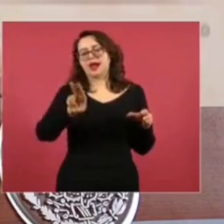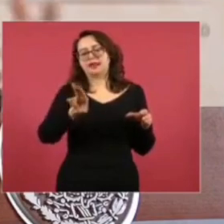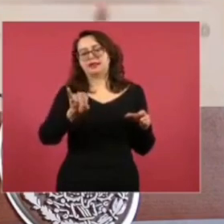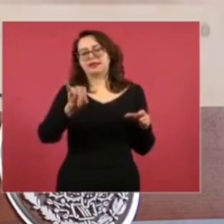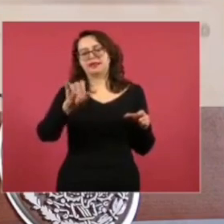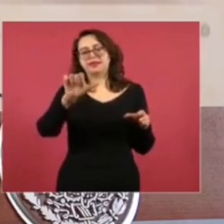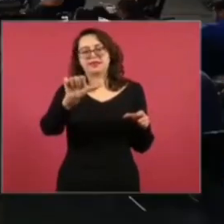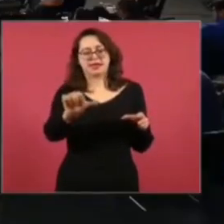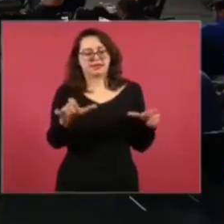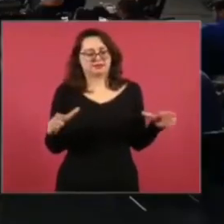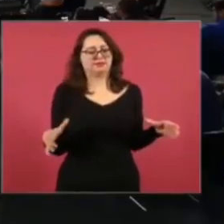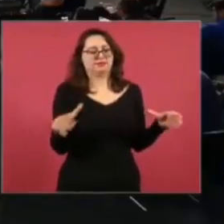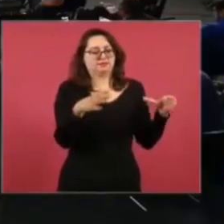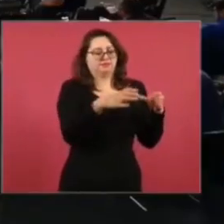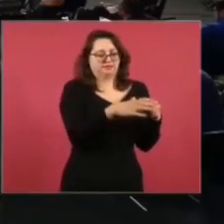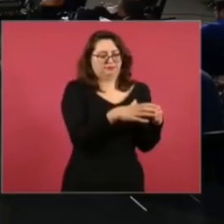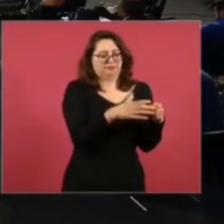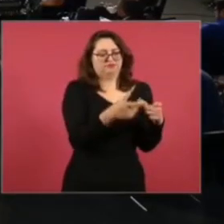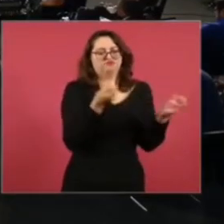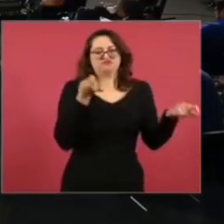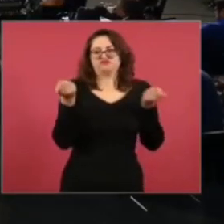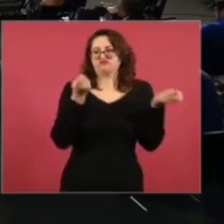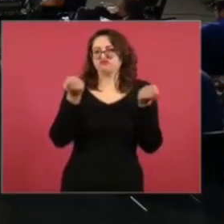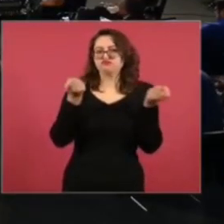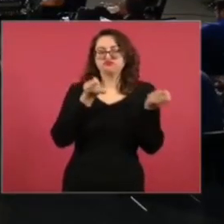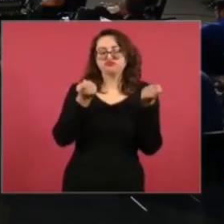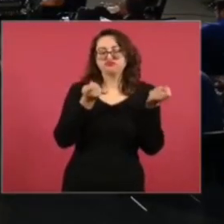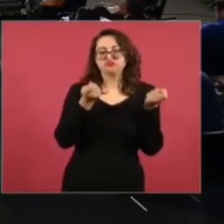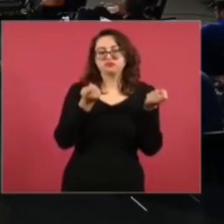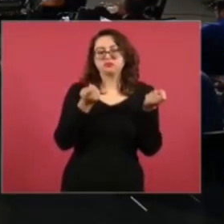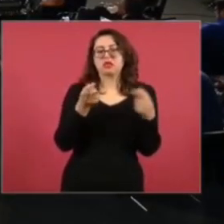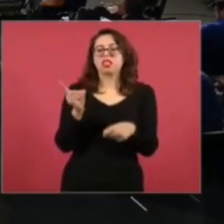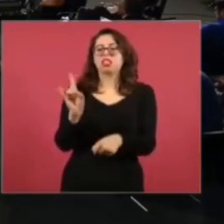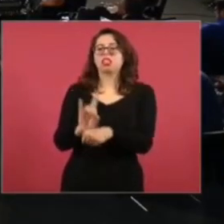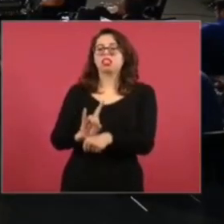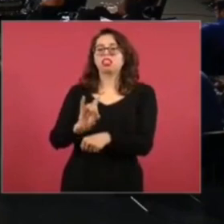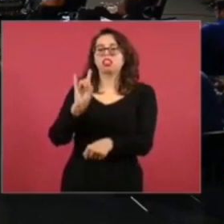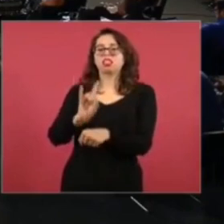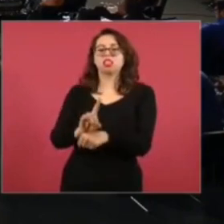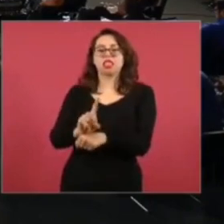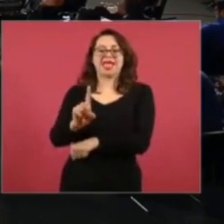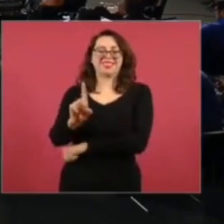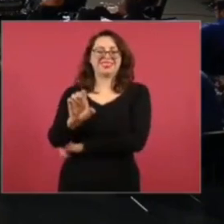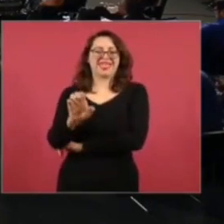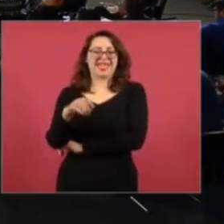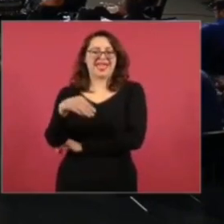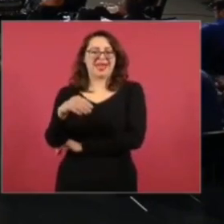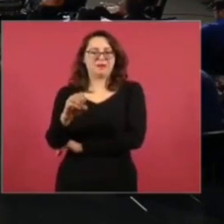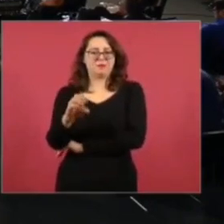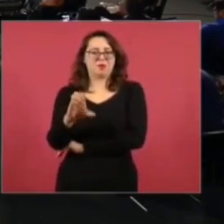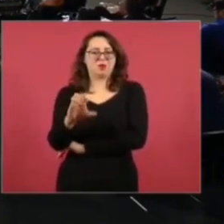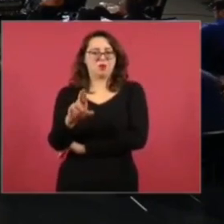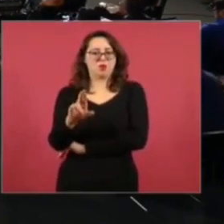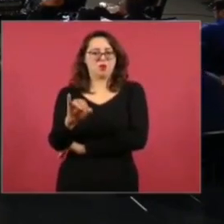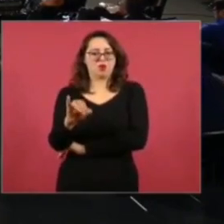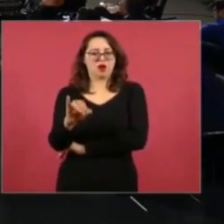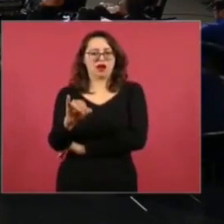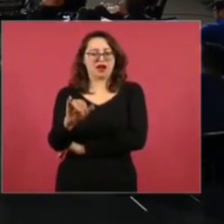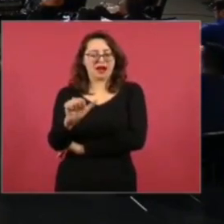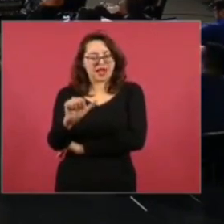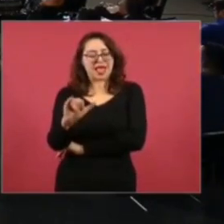se usaba al pueblo, pero no se